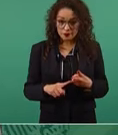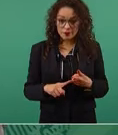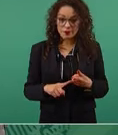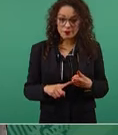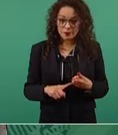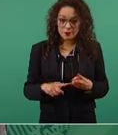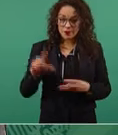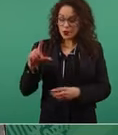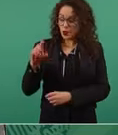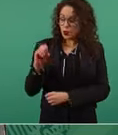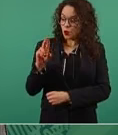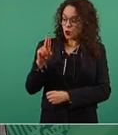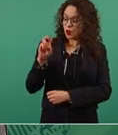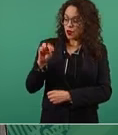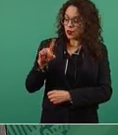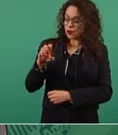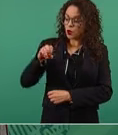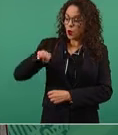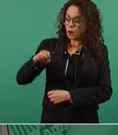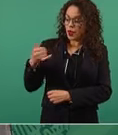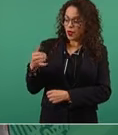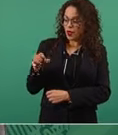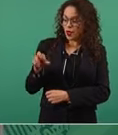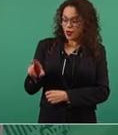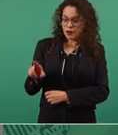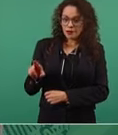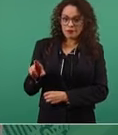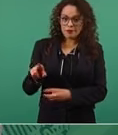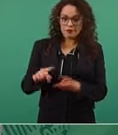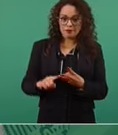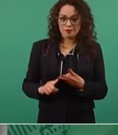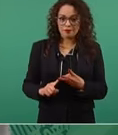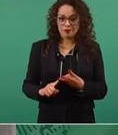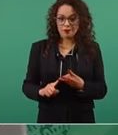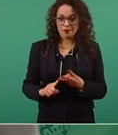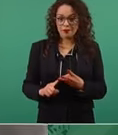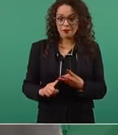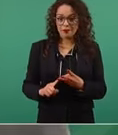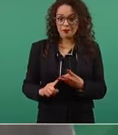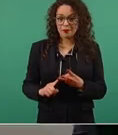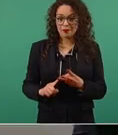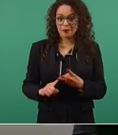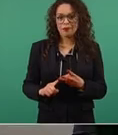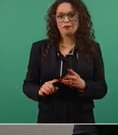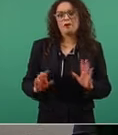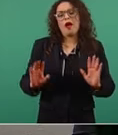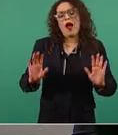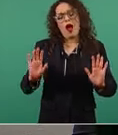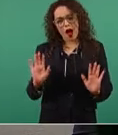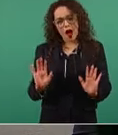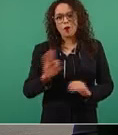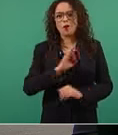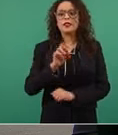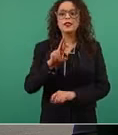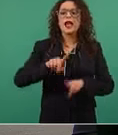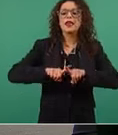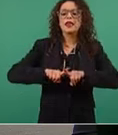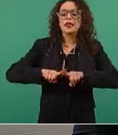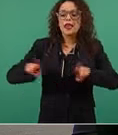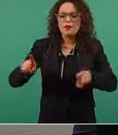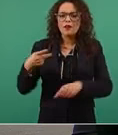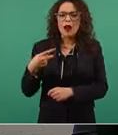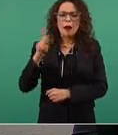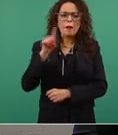a Lorenzo Meyer, pues tendría un sentido distinto, pero se la está